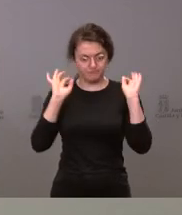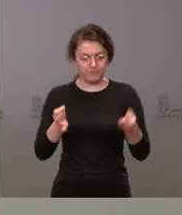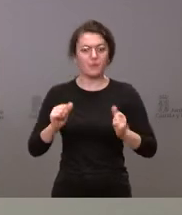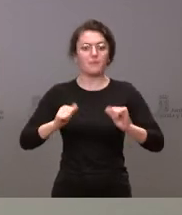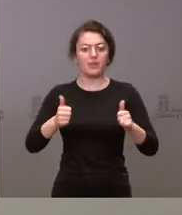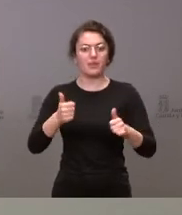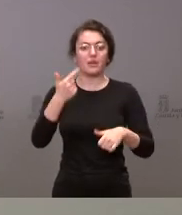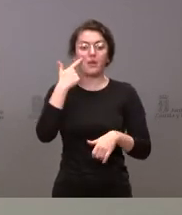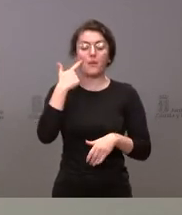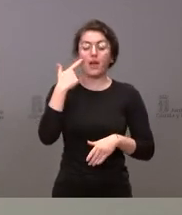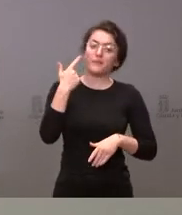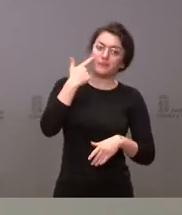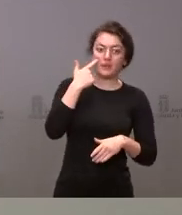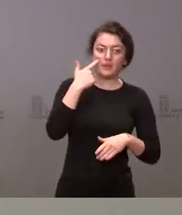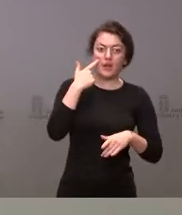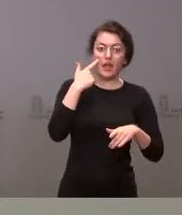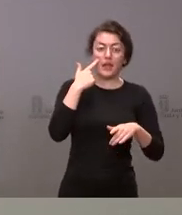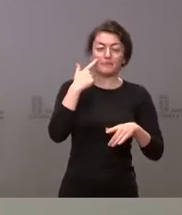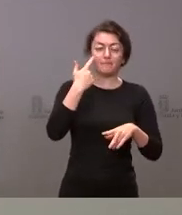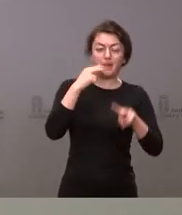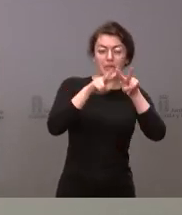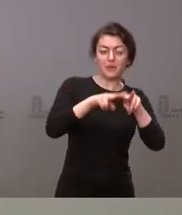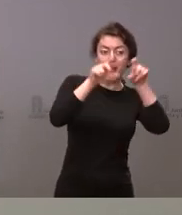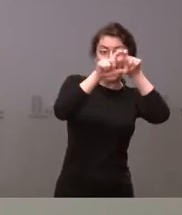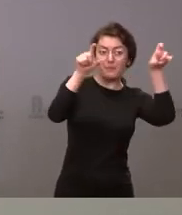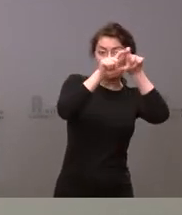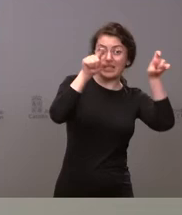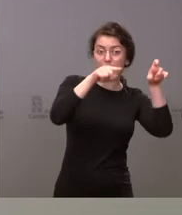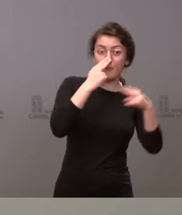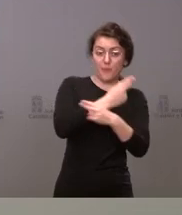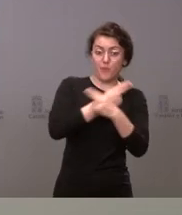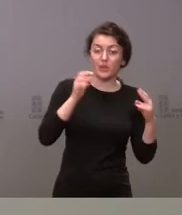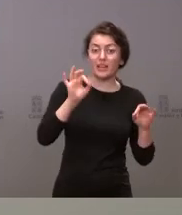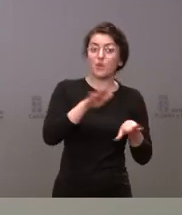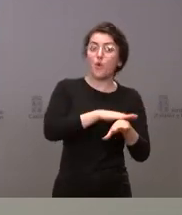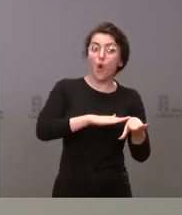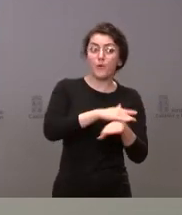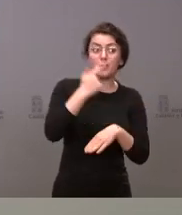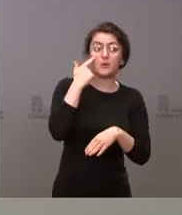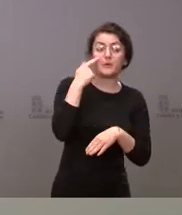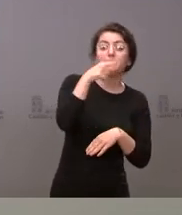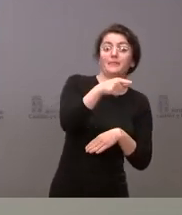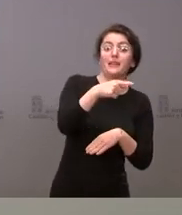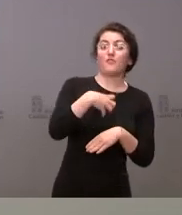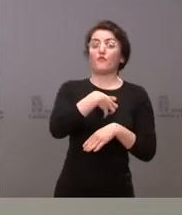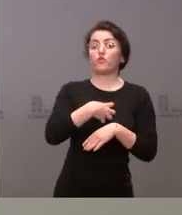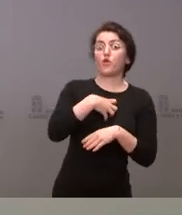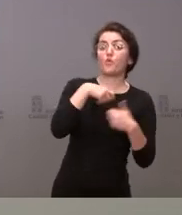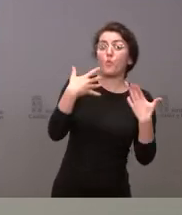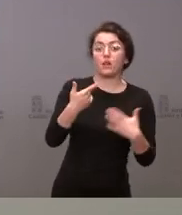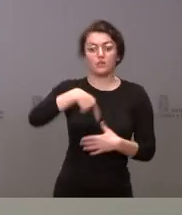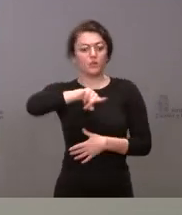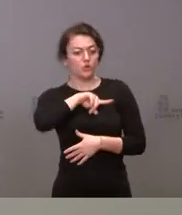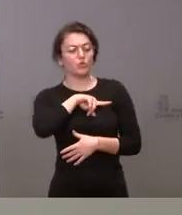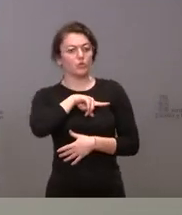el papel de Traxa como empresa pública del gobierno el que pueda llegar a tener y por tanto en lo que a nosotros corresponda pues